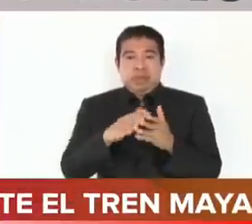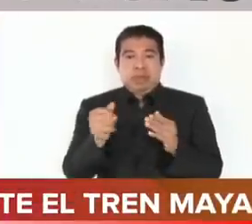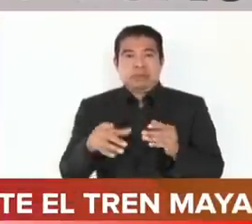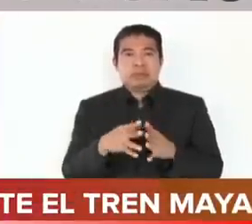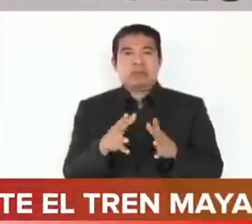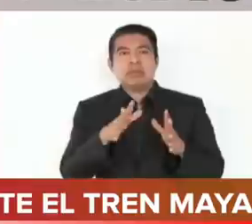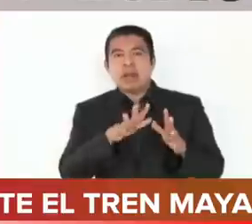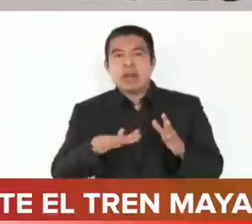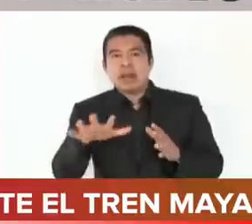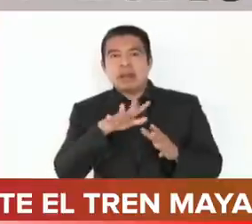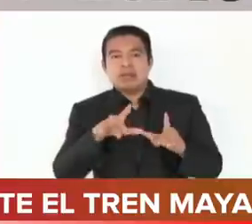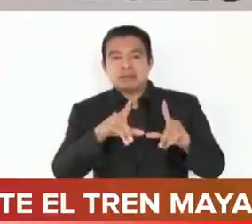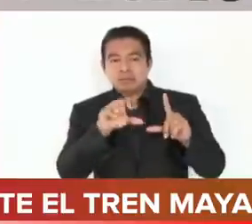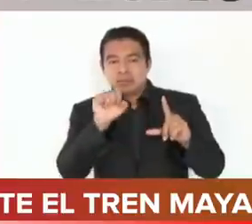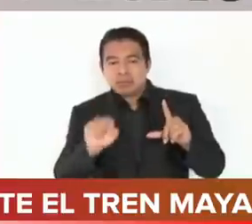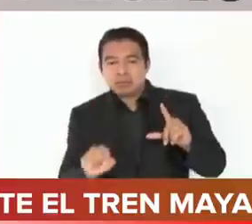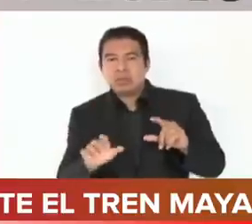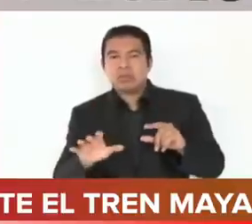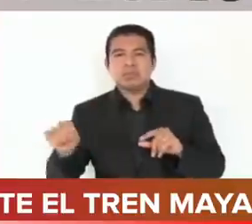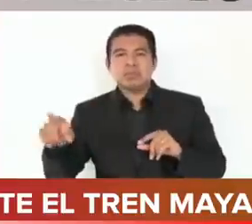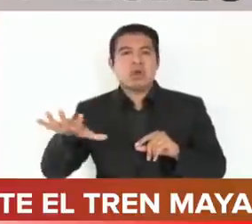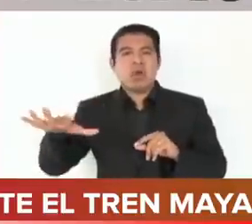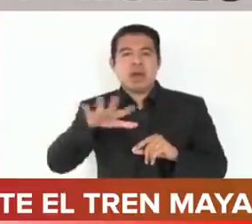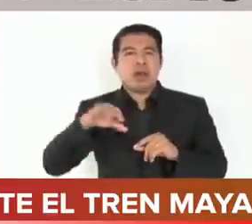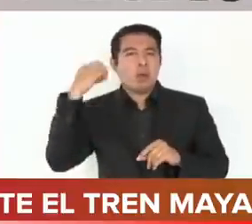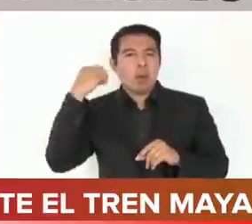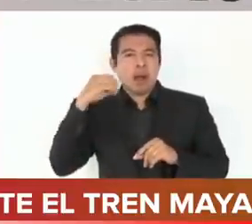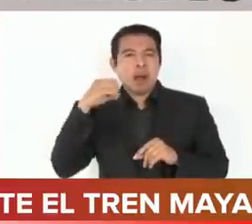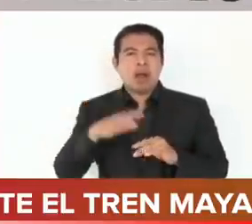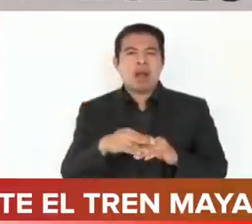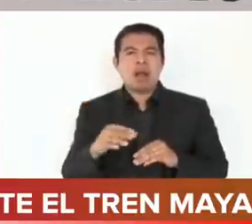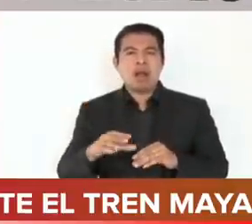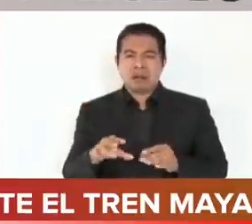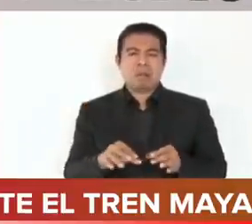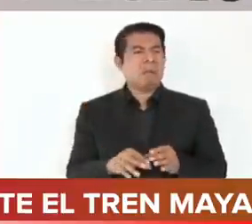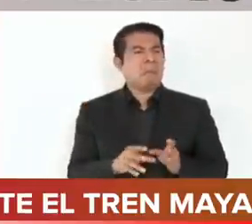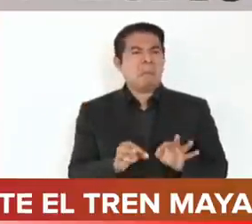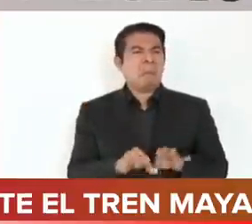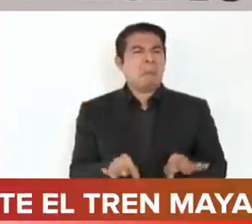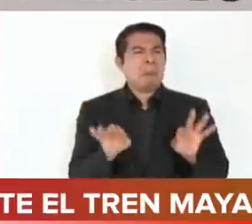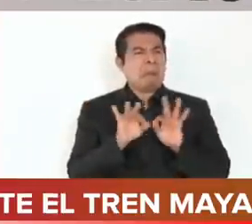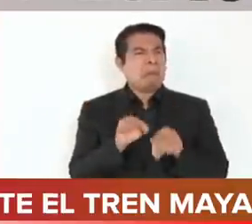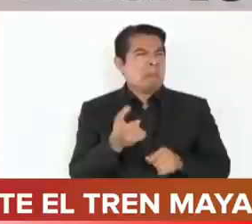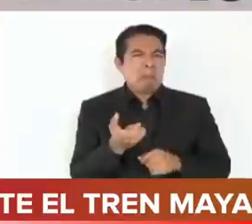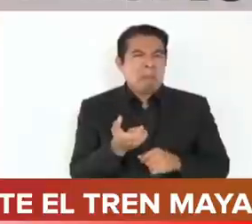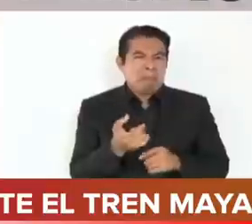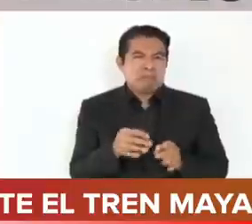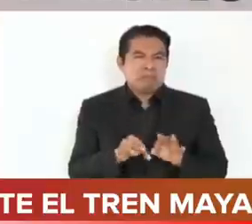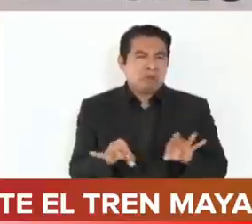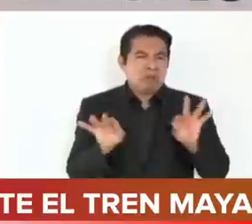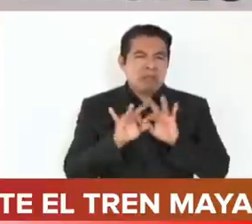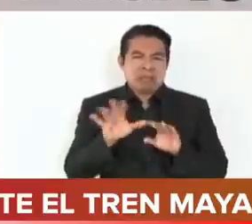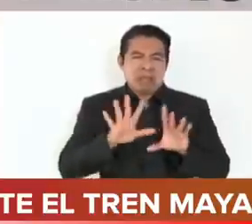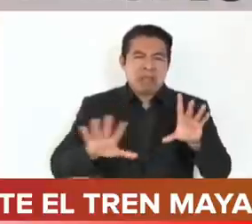del sureste y el del Istmo, es porque no les importaba del sureste,